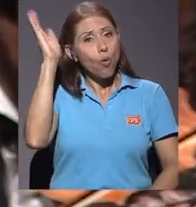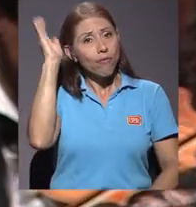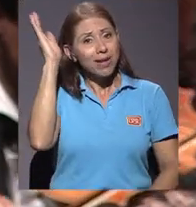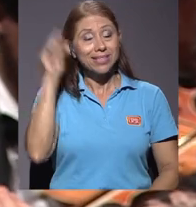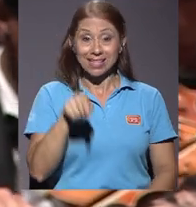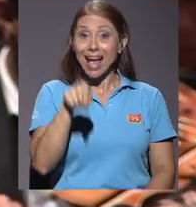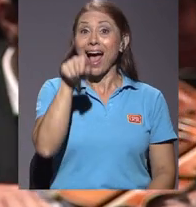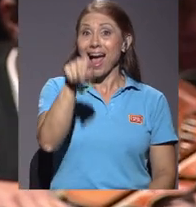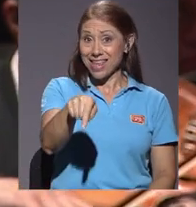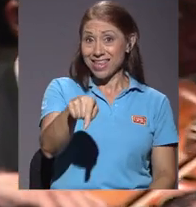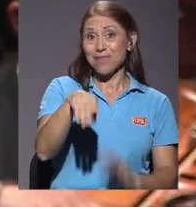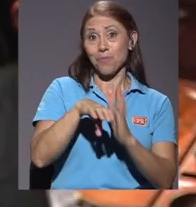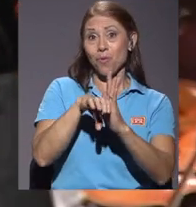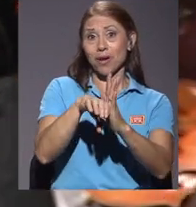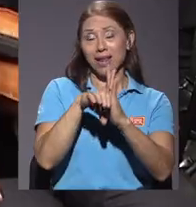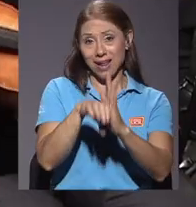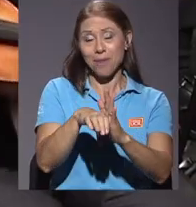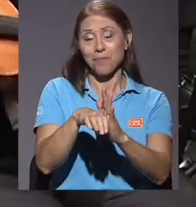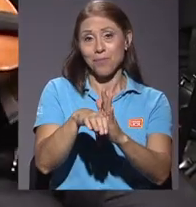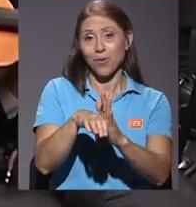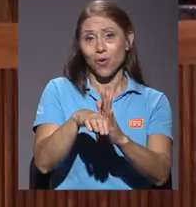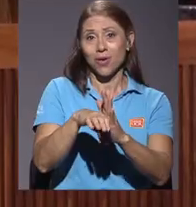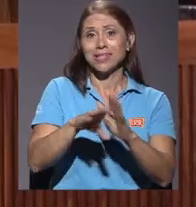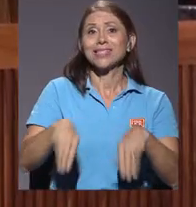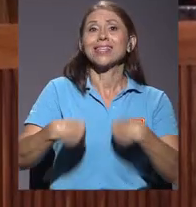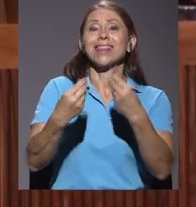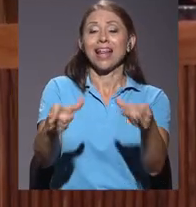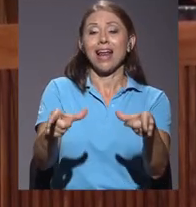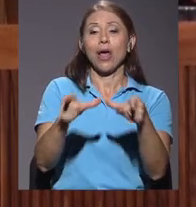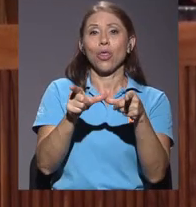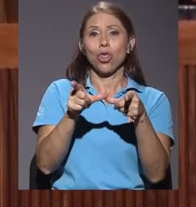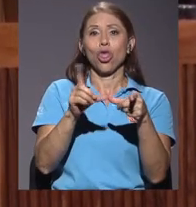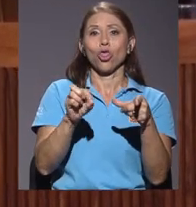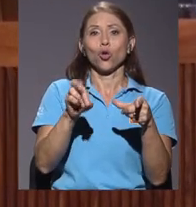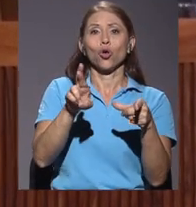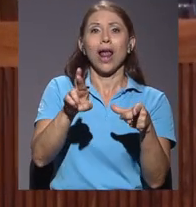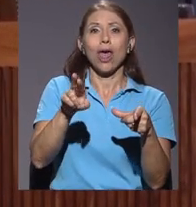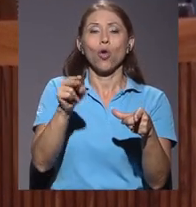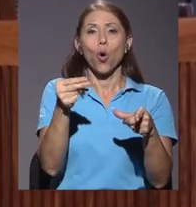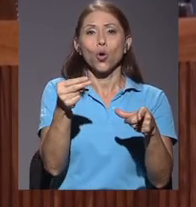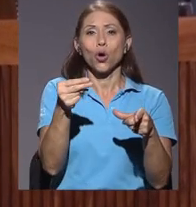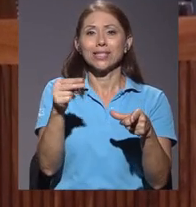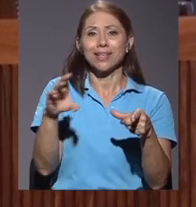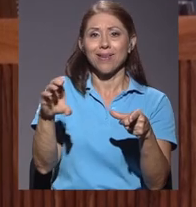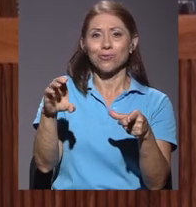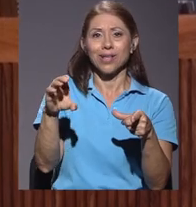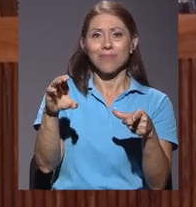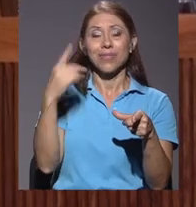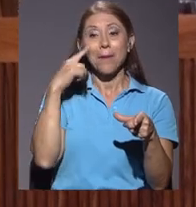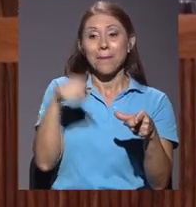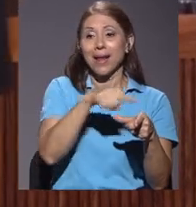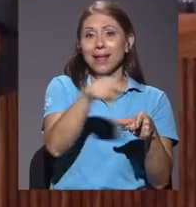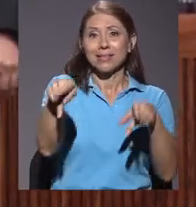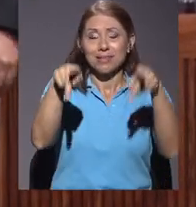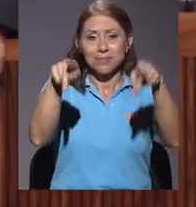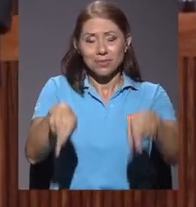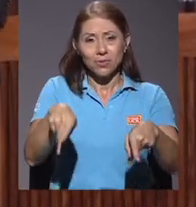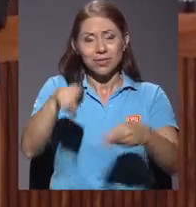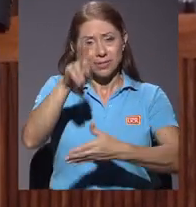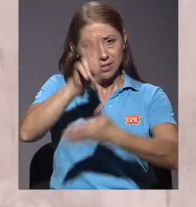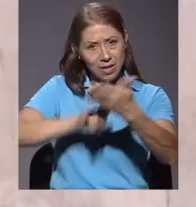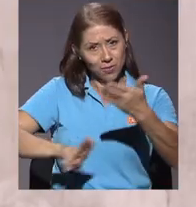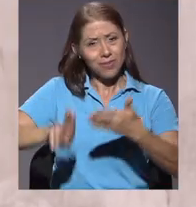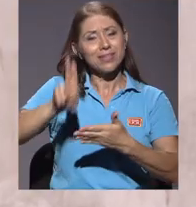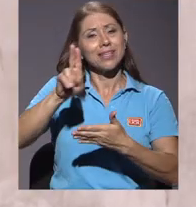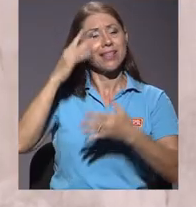Ahí se entregará, por ejemplo, también el doctorado honoris causa a aquellas personas a quienes la